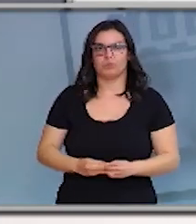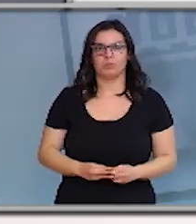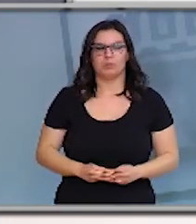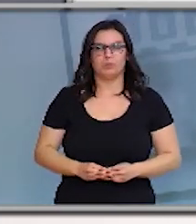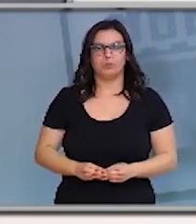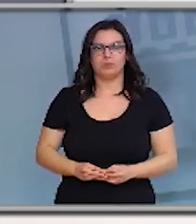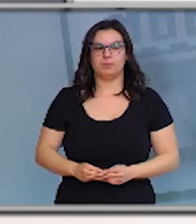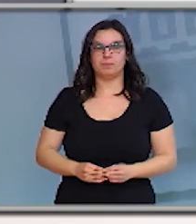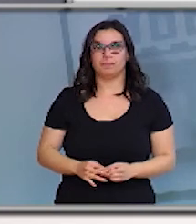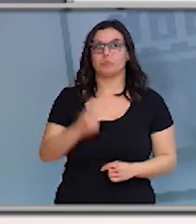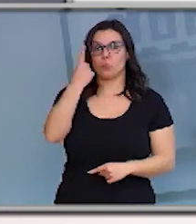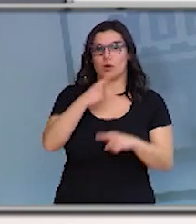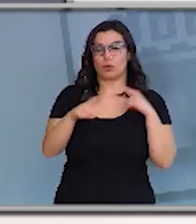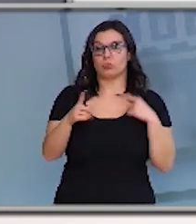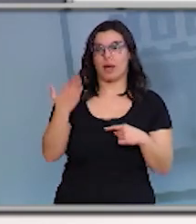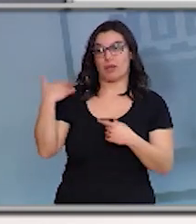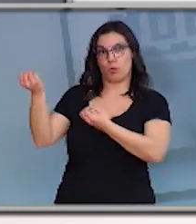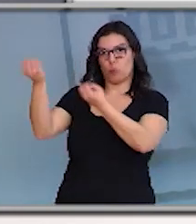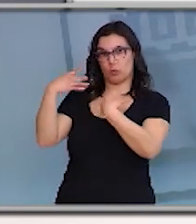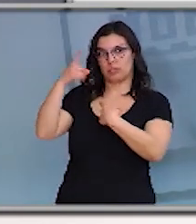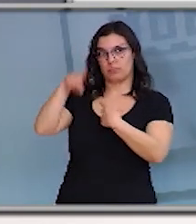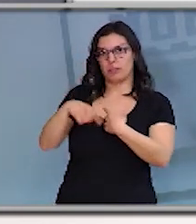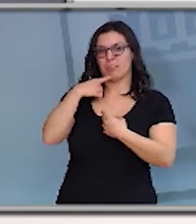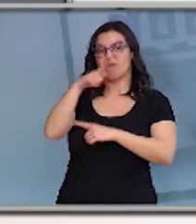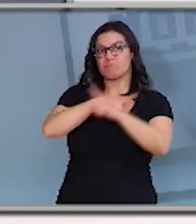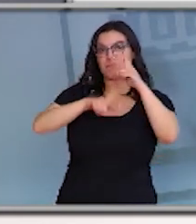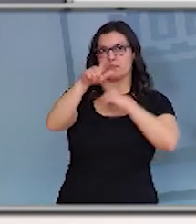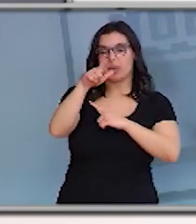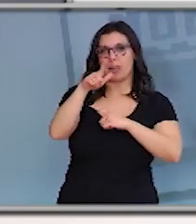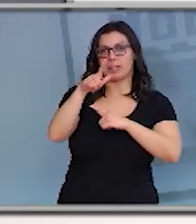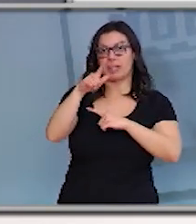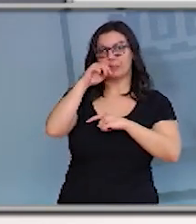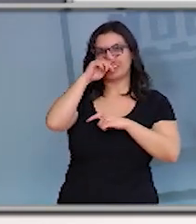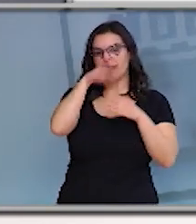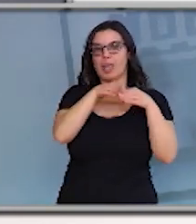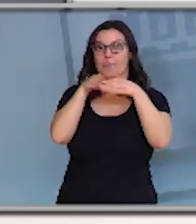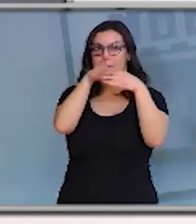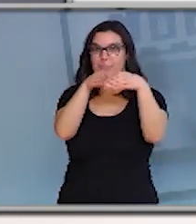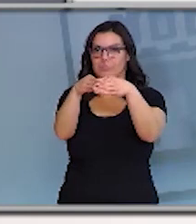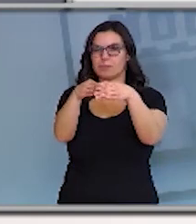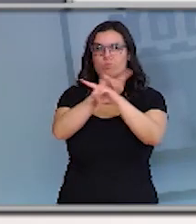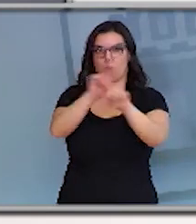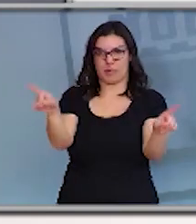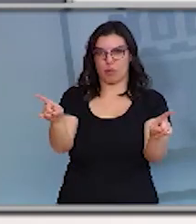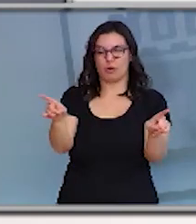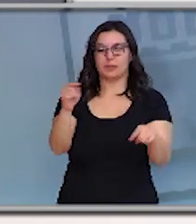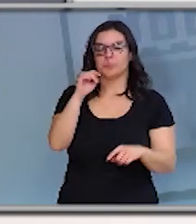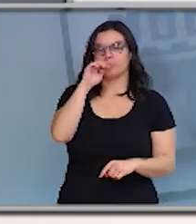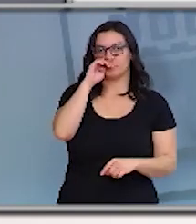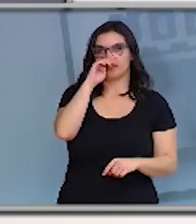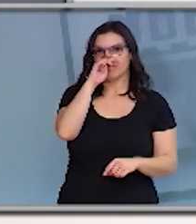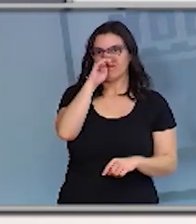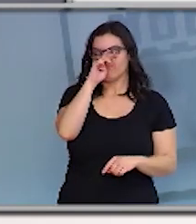Hai unha cosa que allá se nos comentou que era prohibir os viaxes en ferries e cruceros. Lo que nosotros